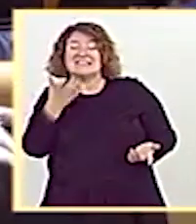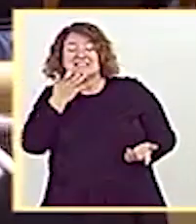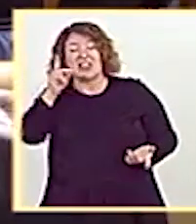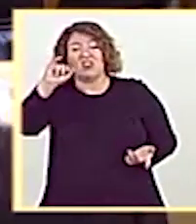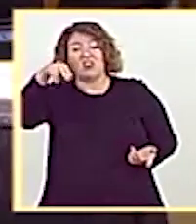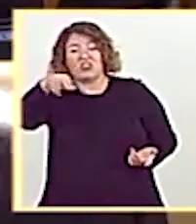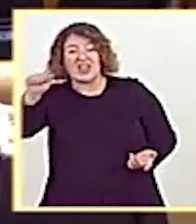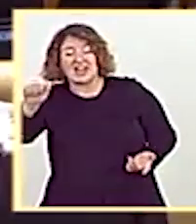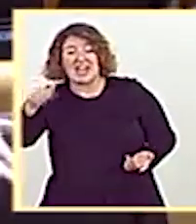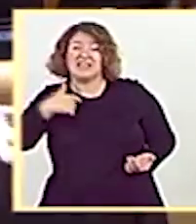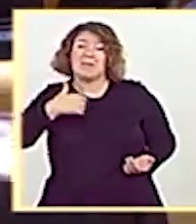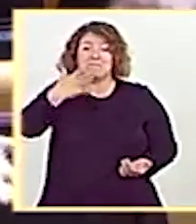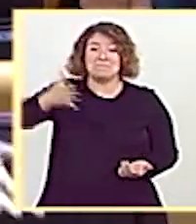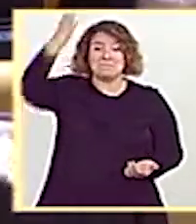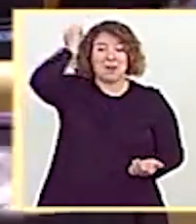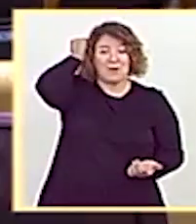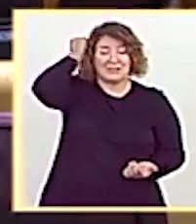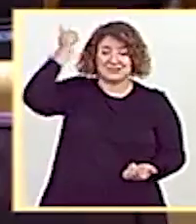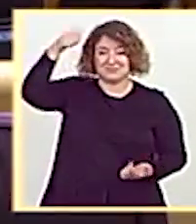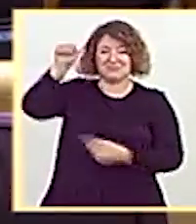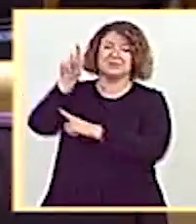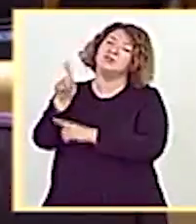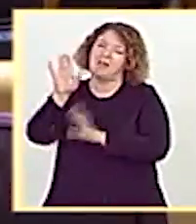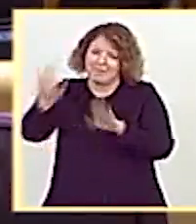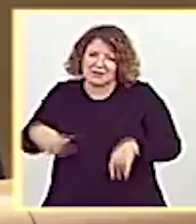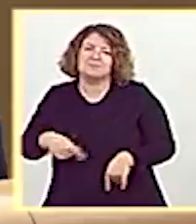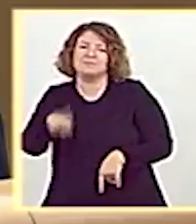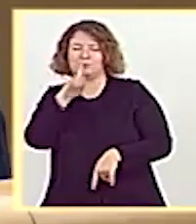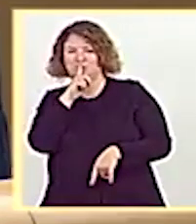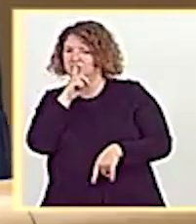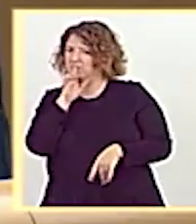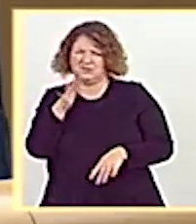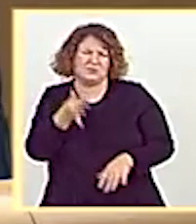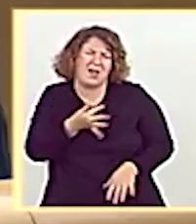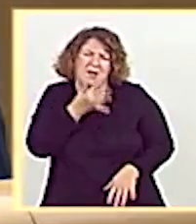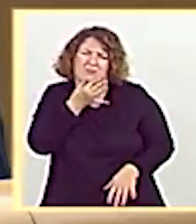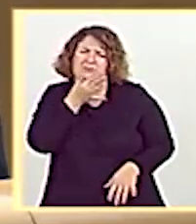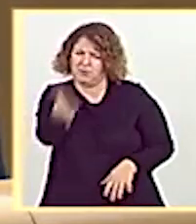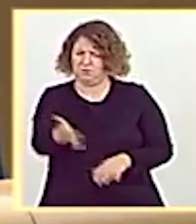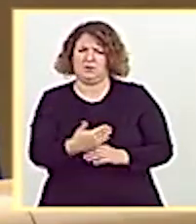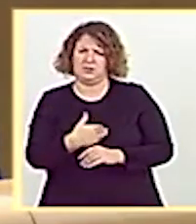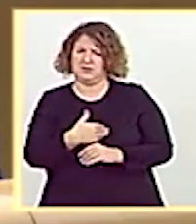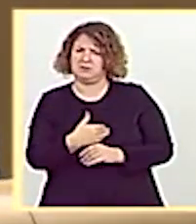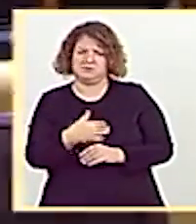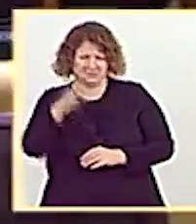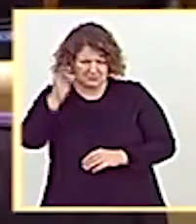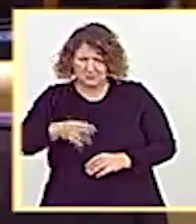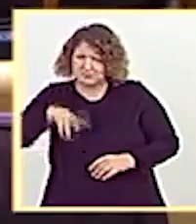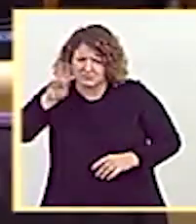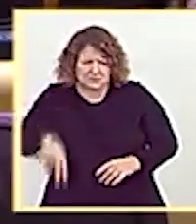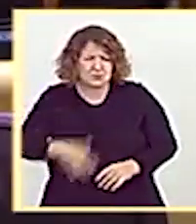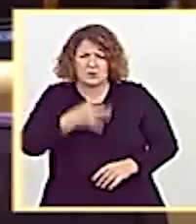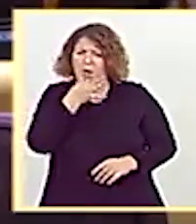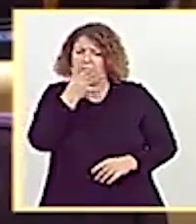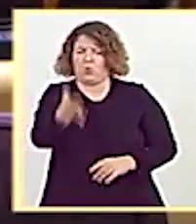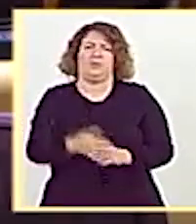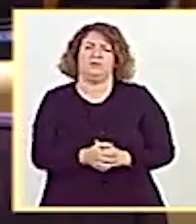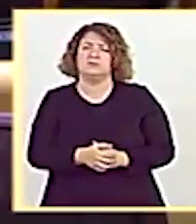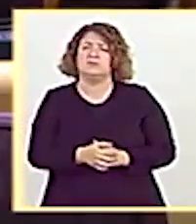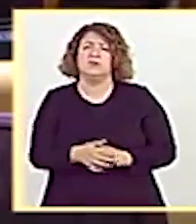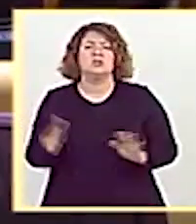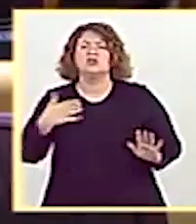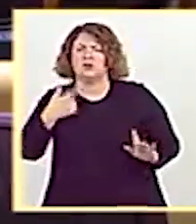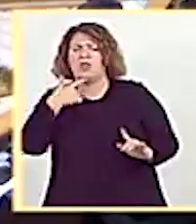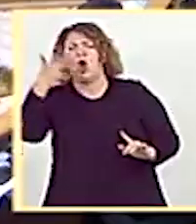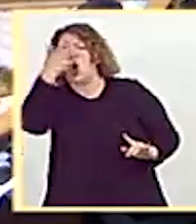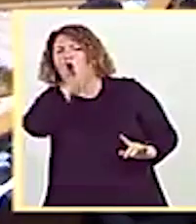macho alfa es Pablo Iglesias, entonces silencio también. Esto es una auténtica vergüenza, señora ministra. Mire, yo no le pido que condene al